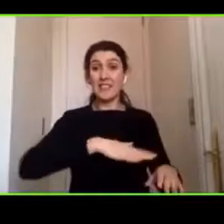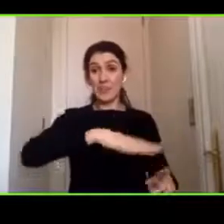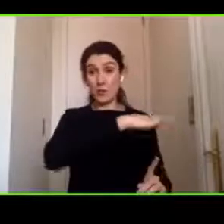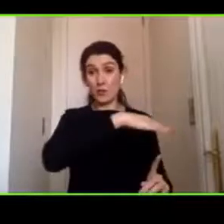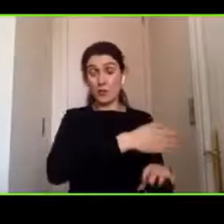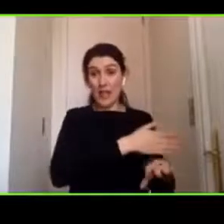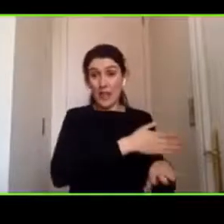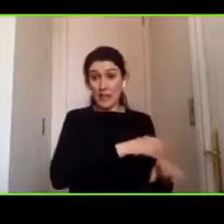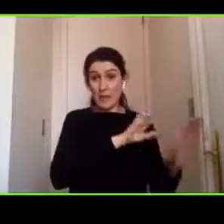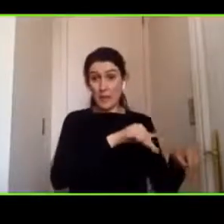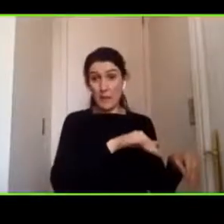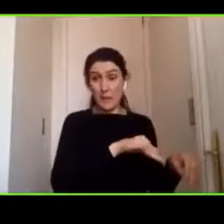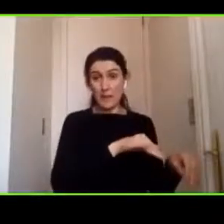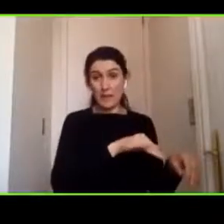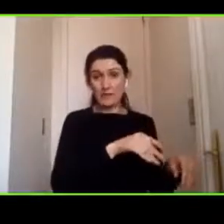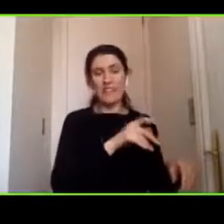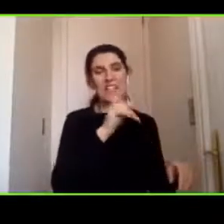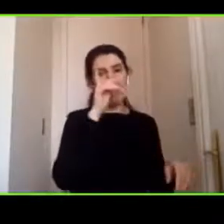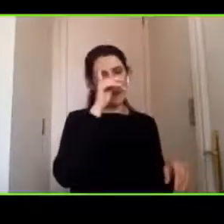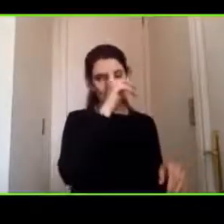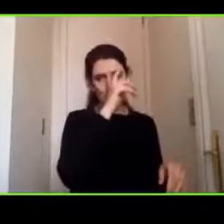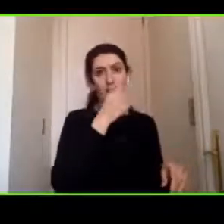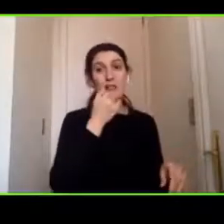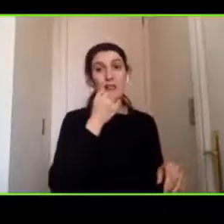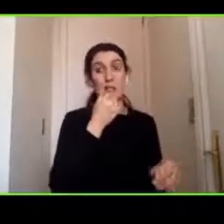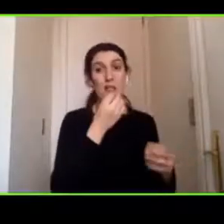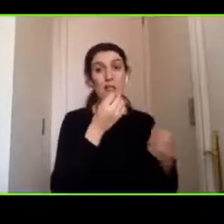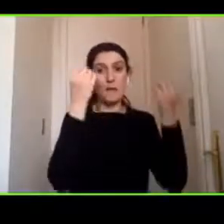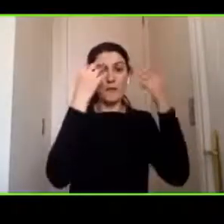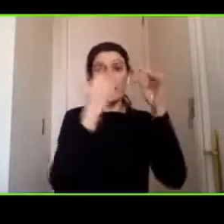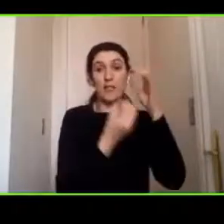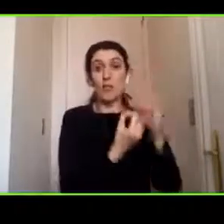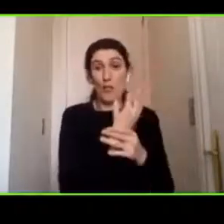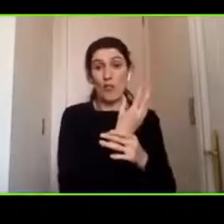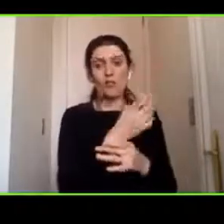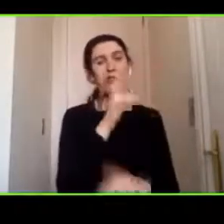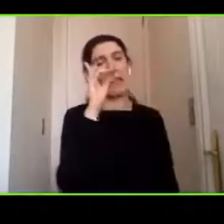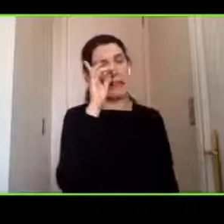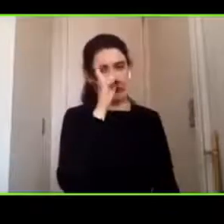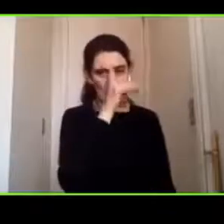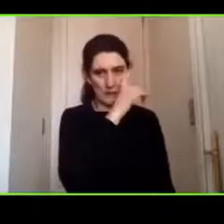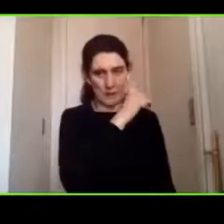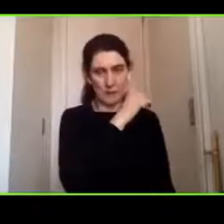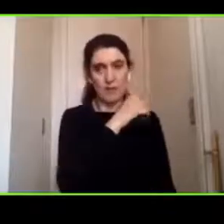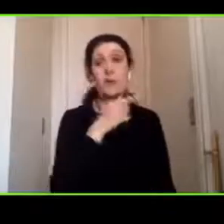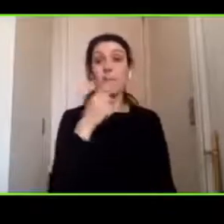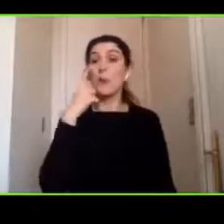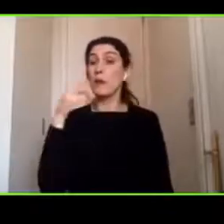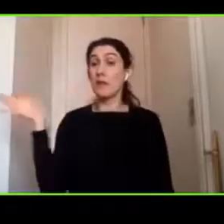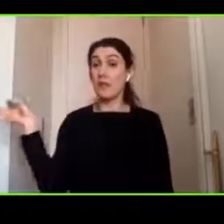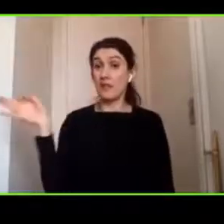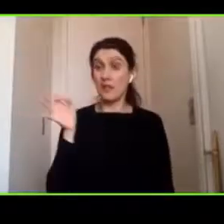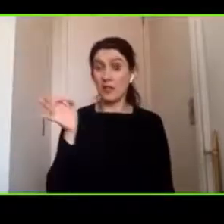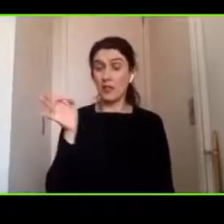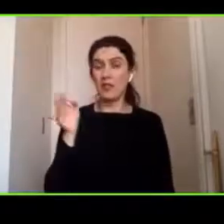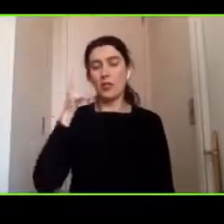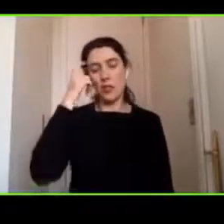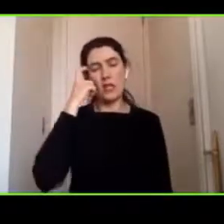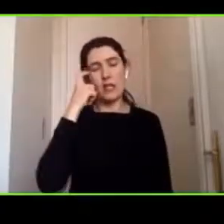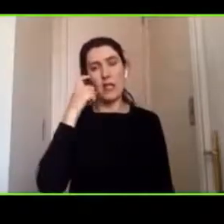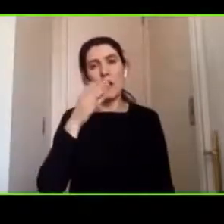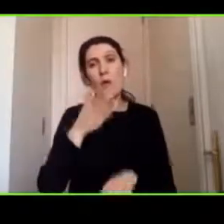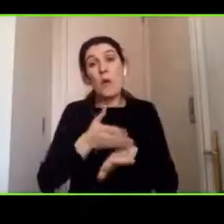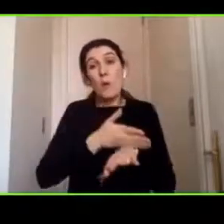creo que la prevención como dio el foco a Miguel es súper importante ya que se